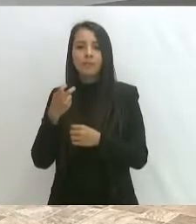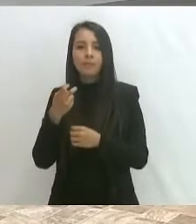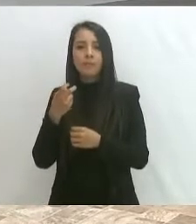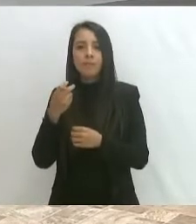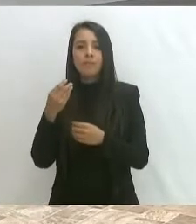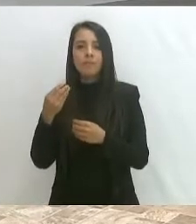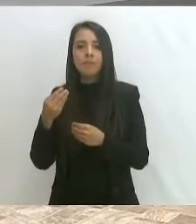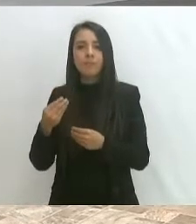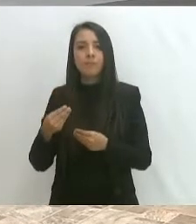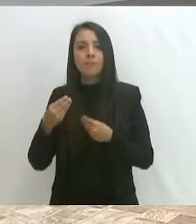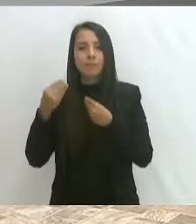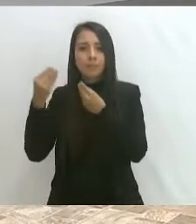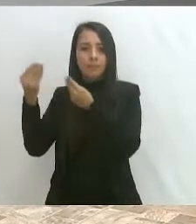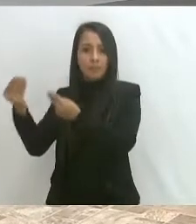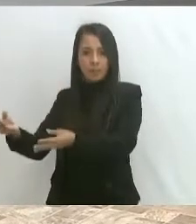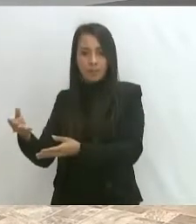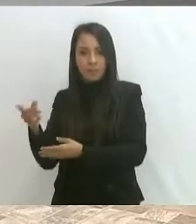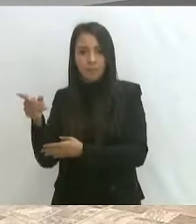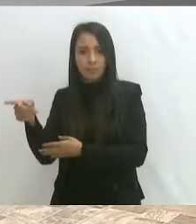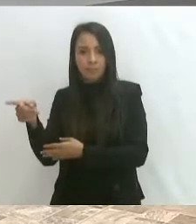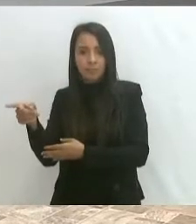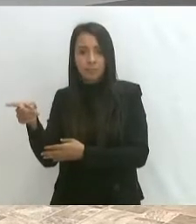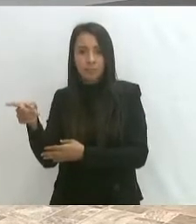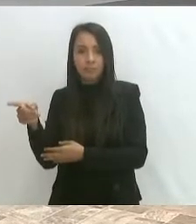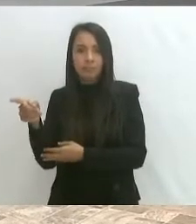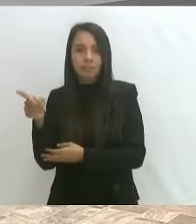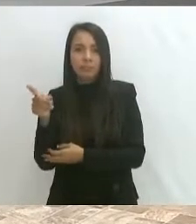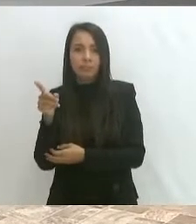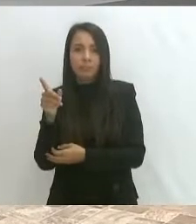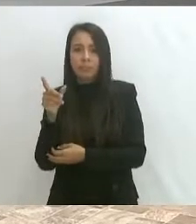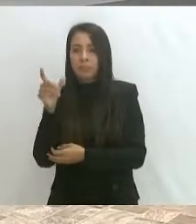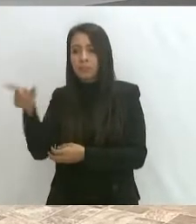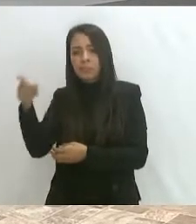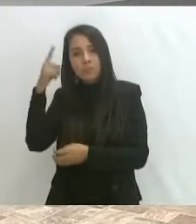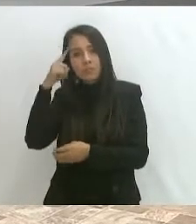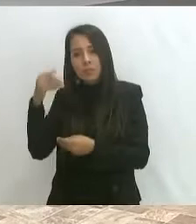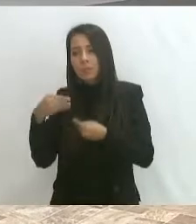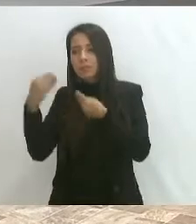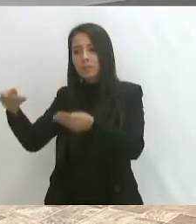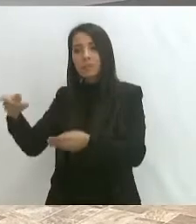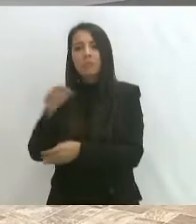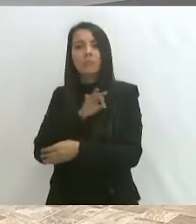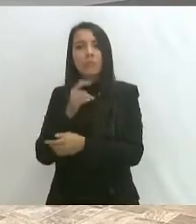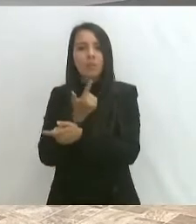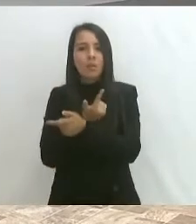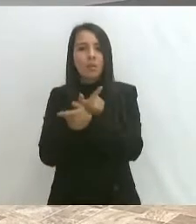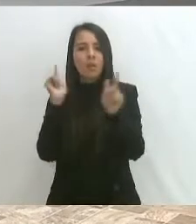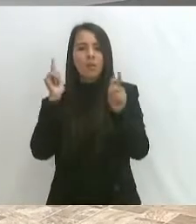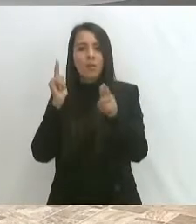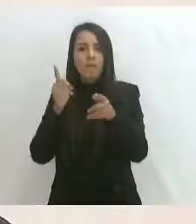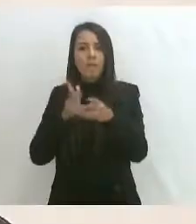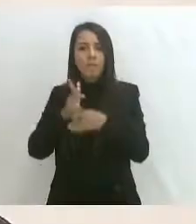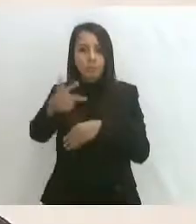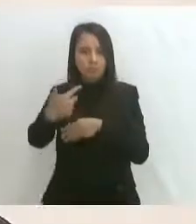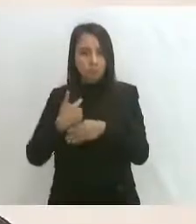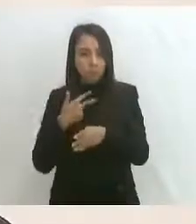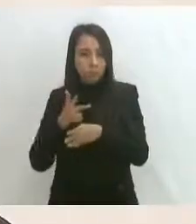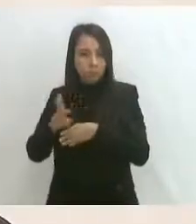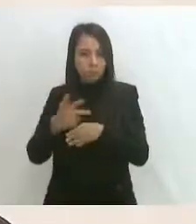calcomanía con la cual ellos van a tener libre paso por esta plaza de cobro.